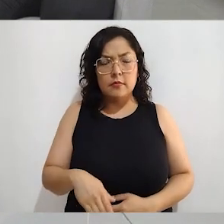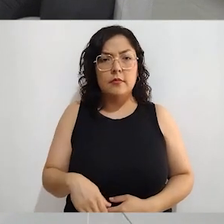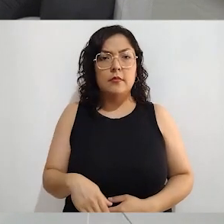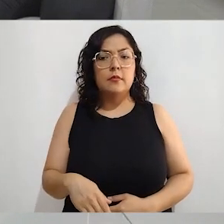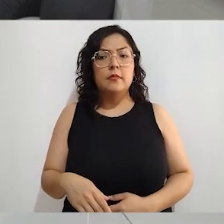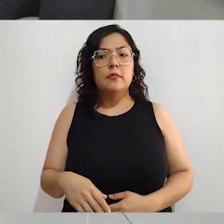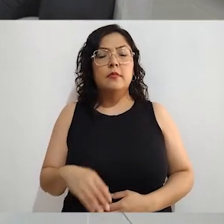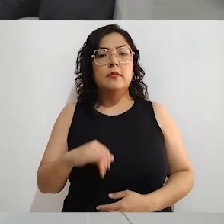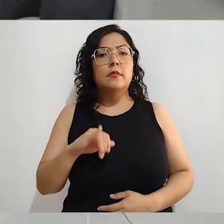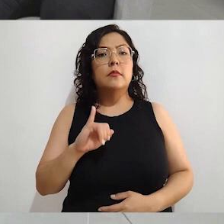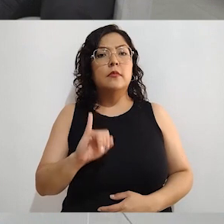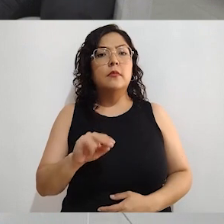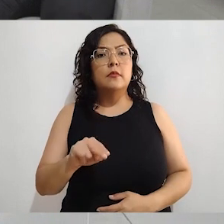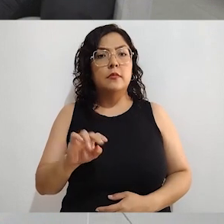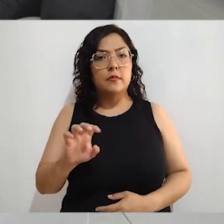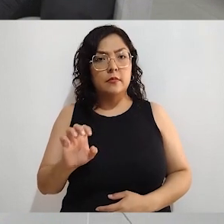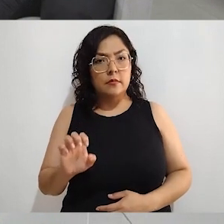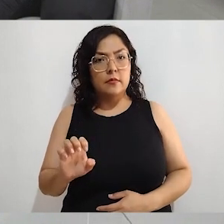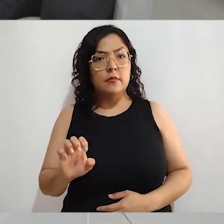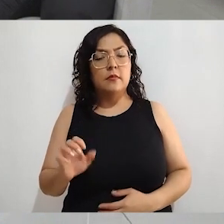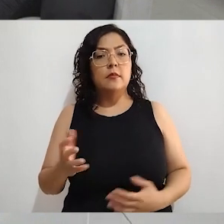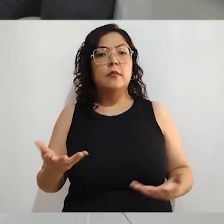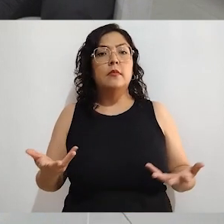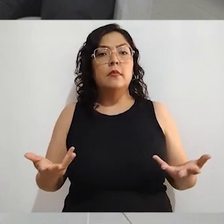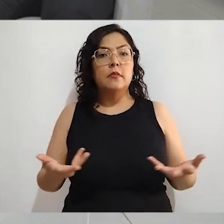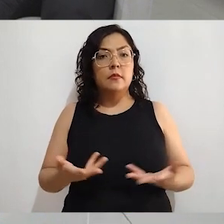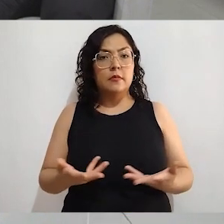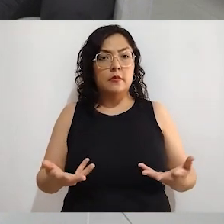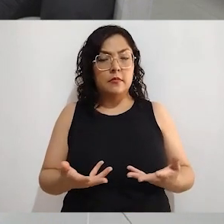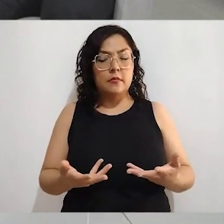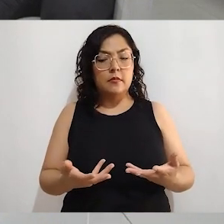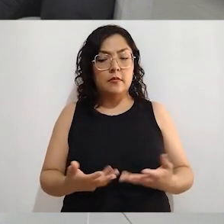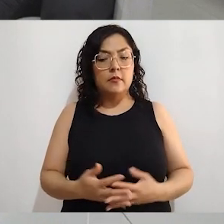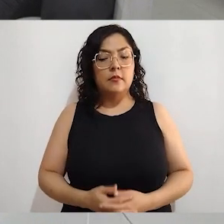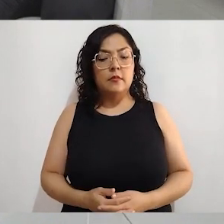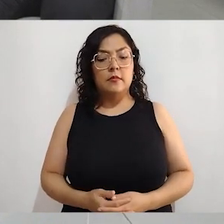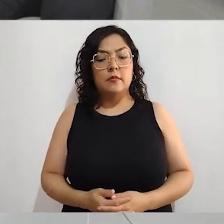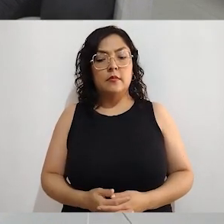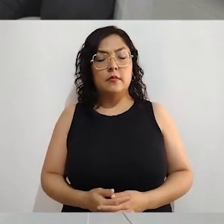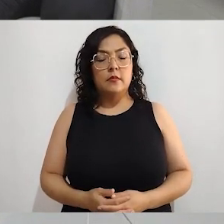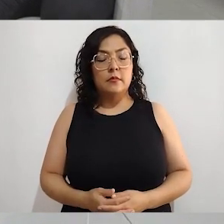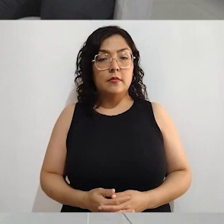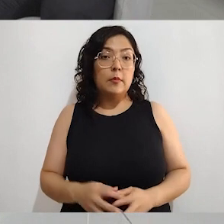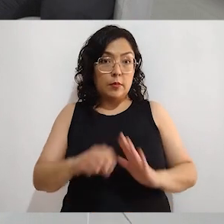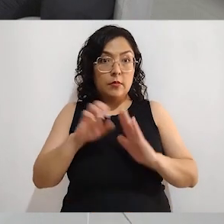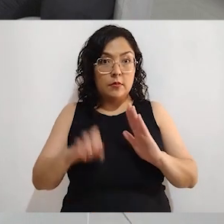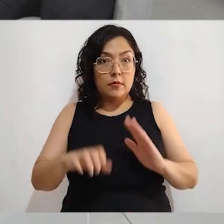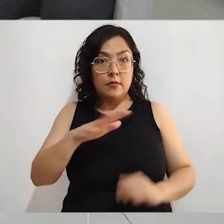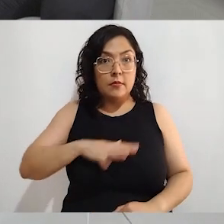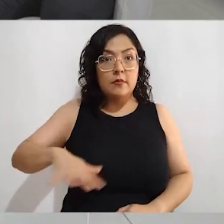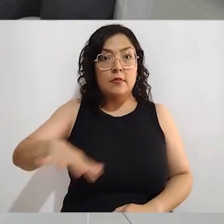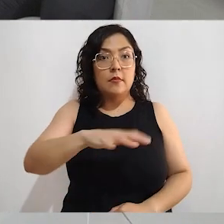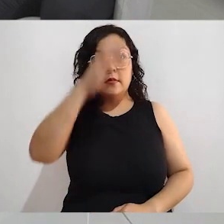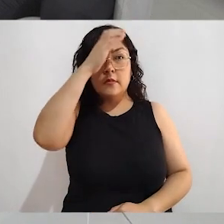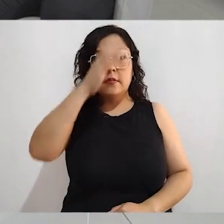electoral, el Instituto Nacional Electoral, en este caso representado aquí en Coahuila, como el Instituto Electoral de Coahuila,